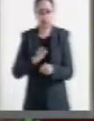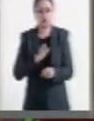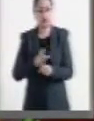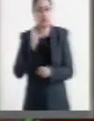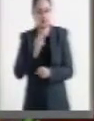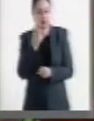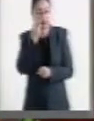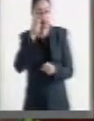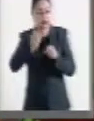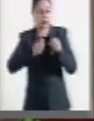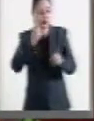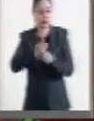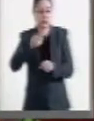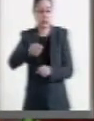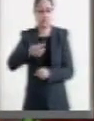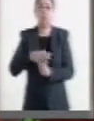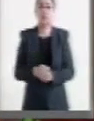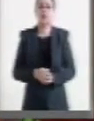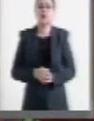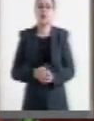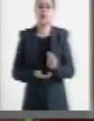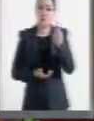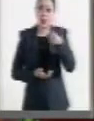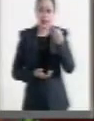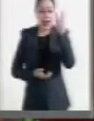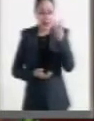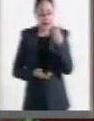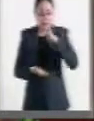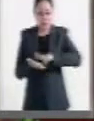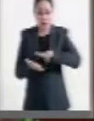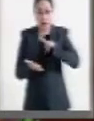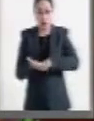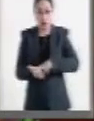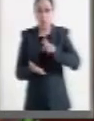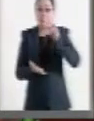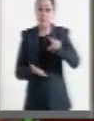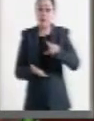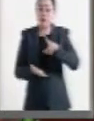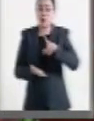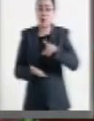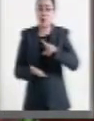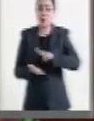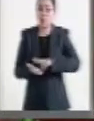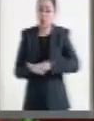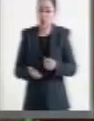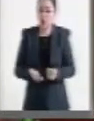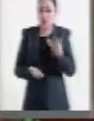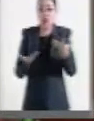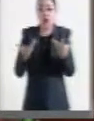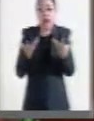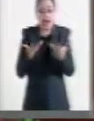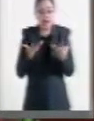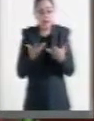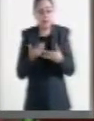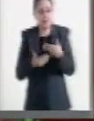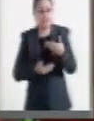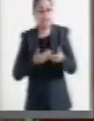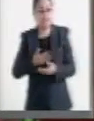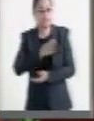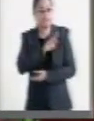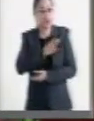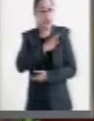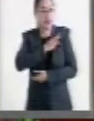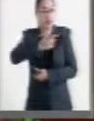oportunidad precisamente para que con esos precios de los costos de la producción de energía podamos